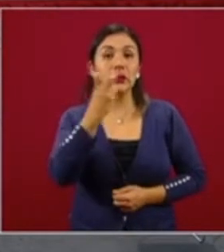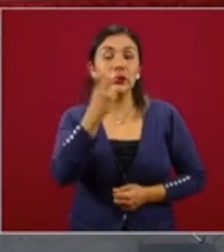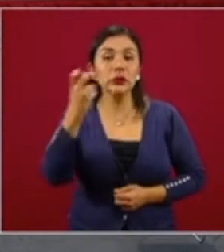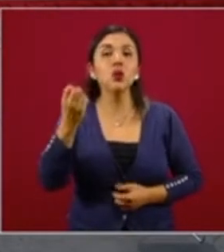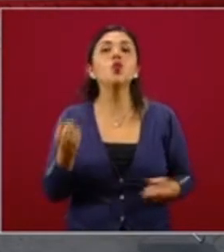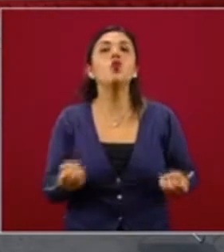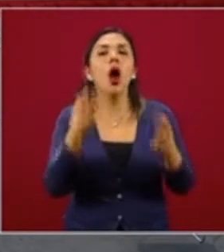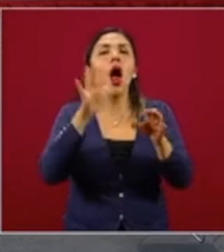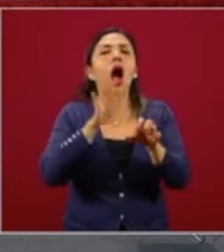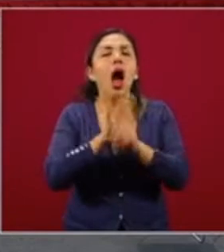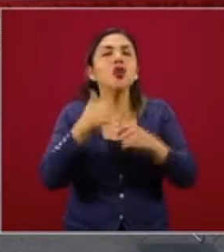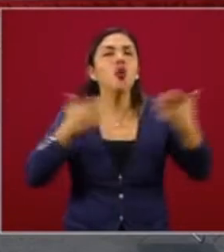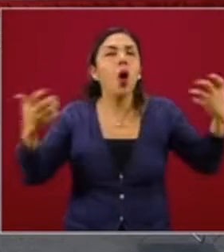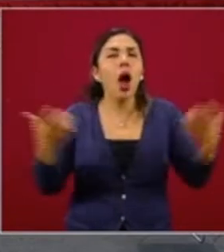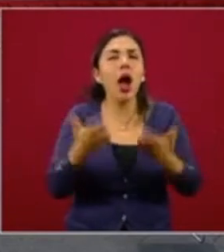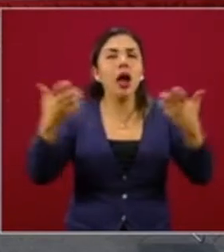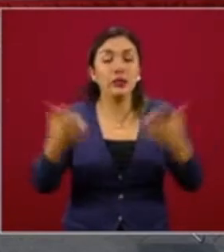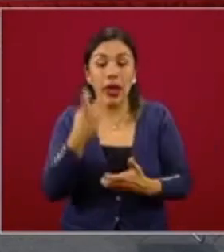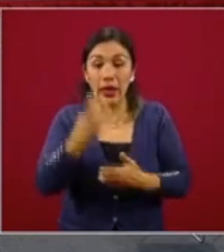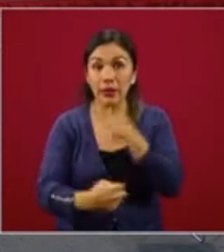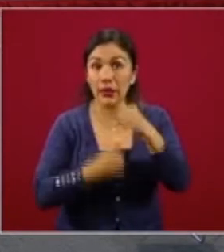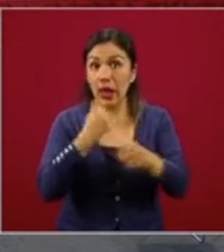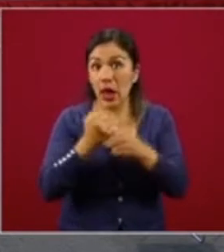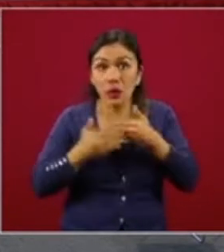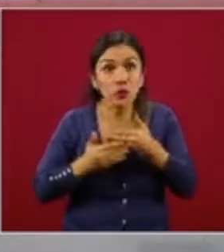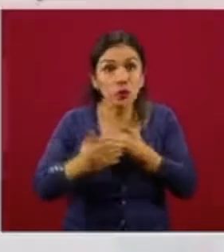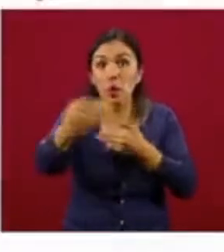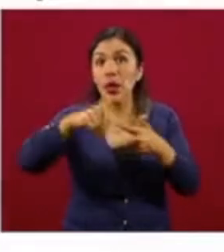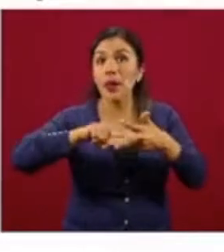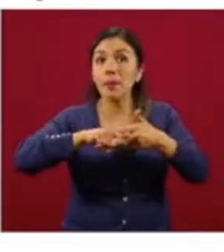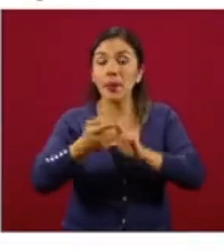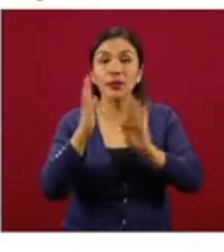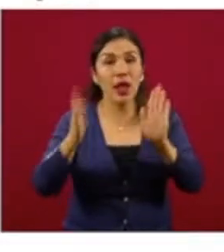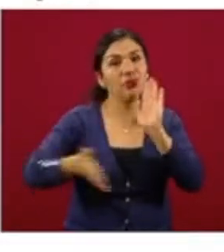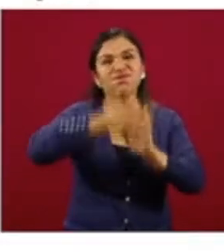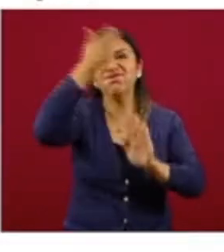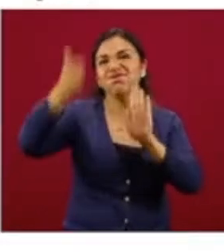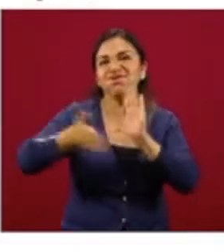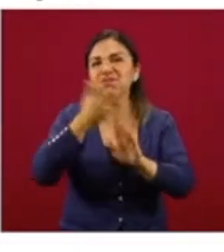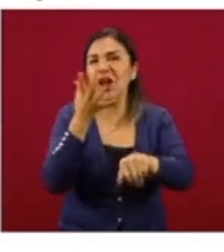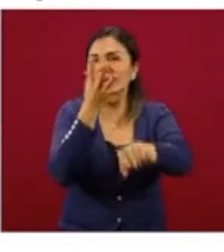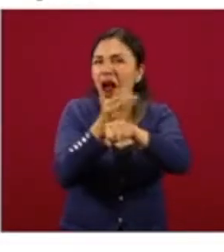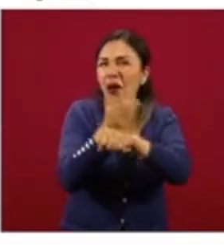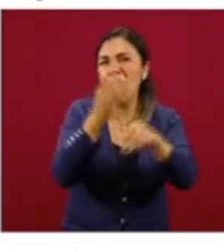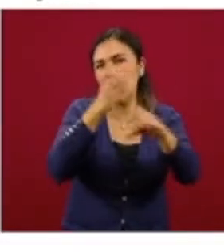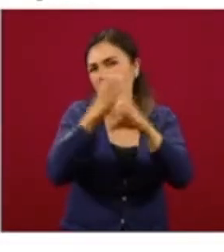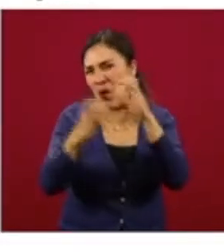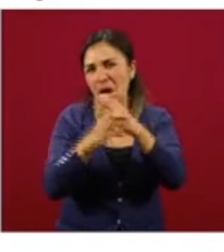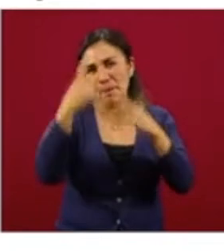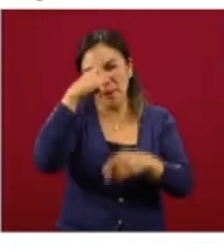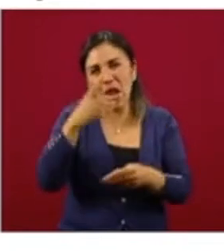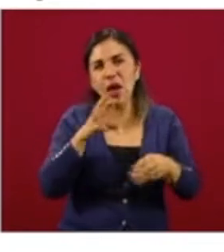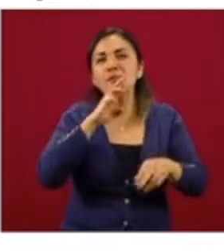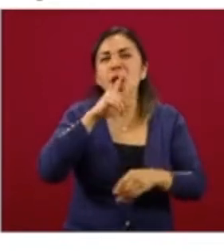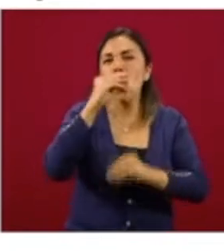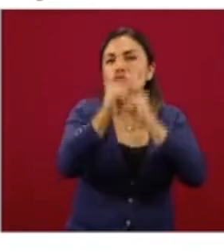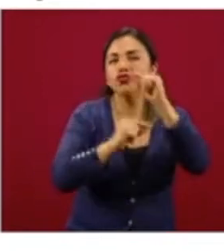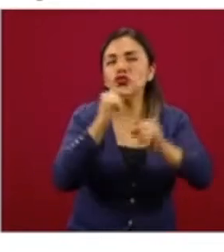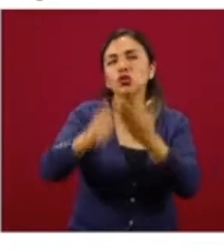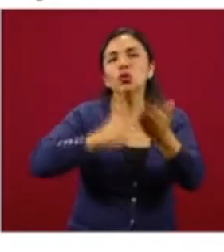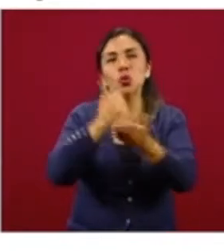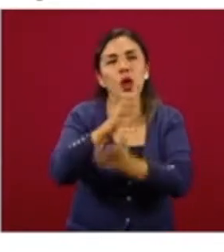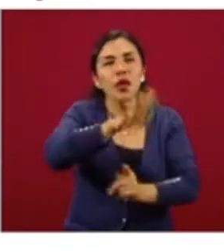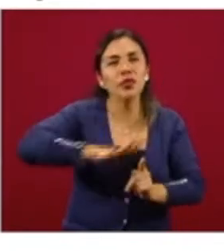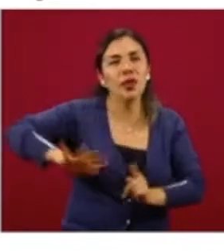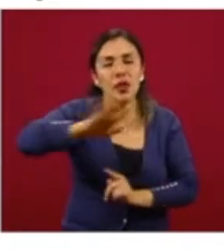de acciones que vamos a realizar ya este año, que vamos ya a empezar a hacer las obras y las acciones de mejoramiento de vivienda,